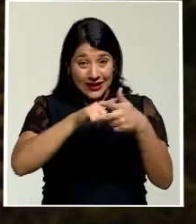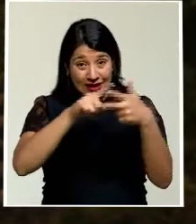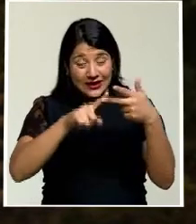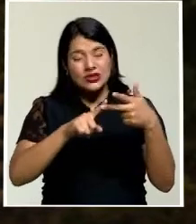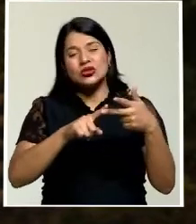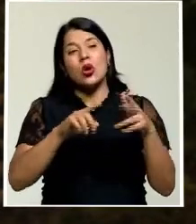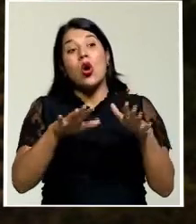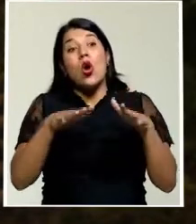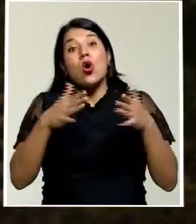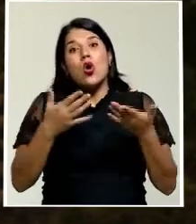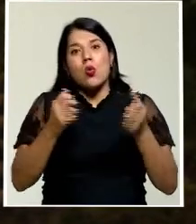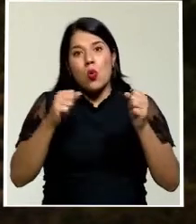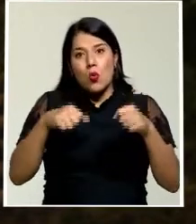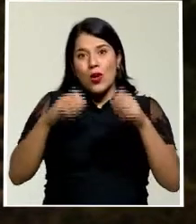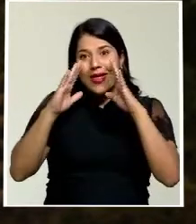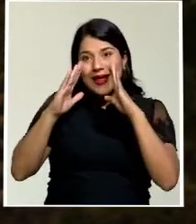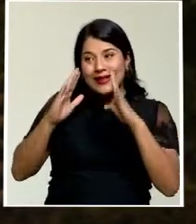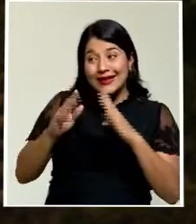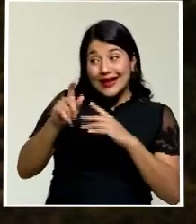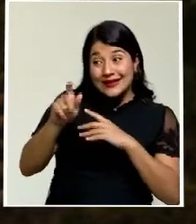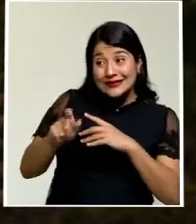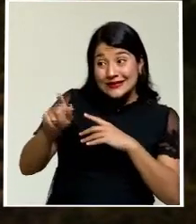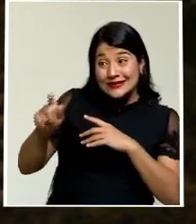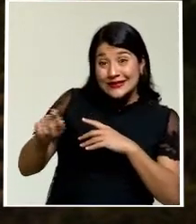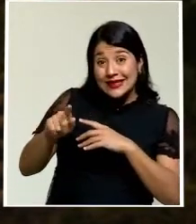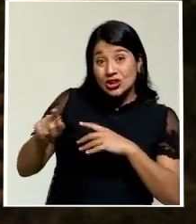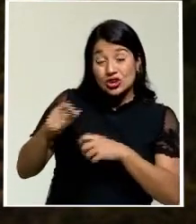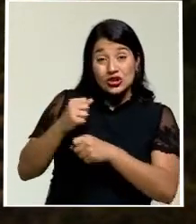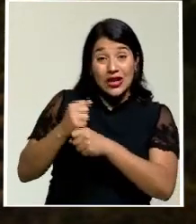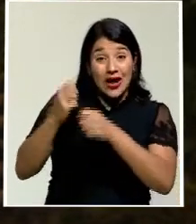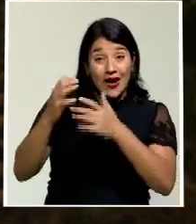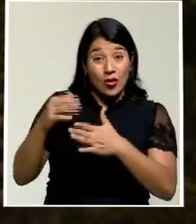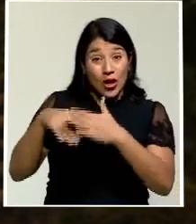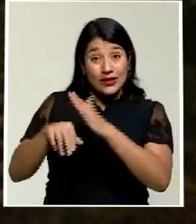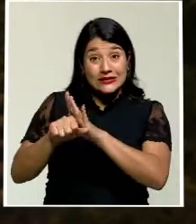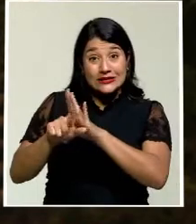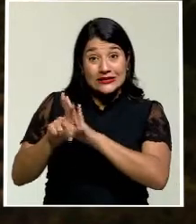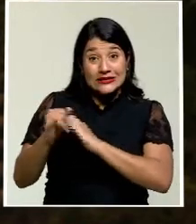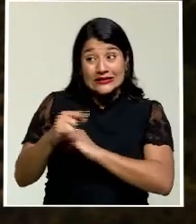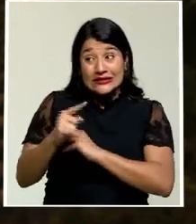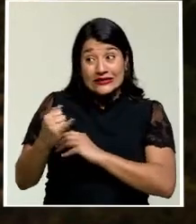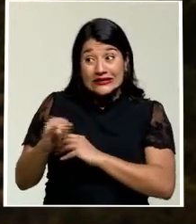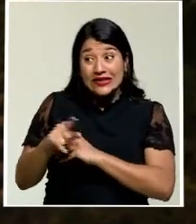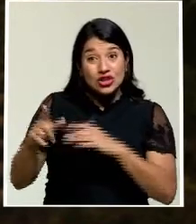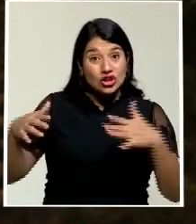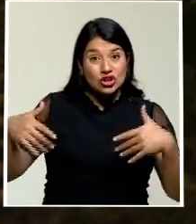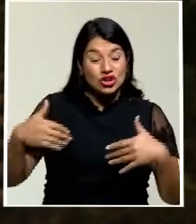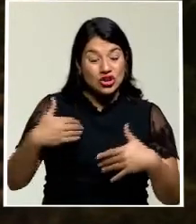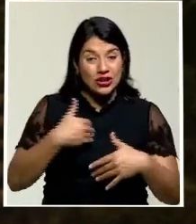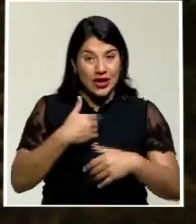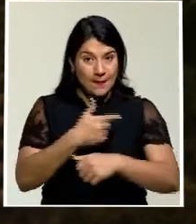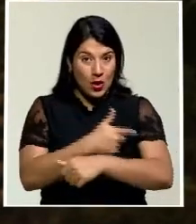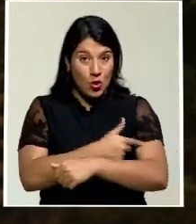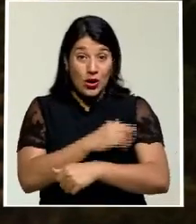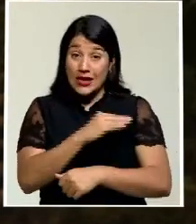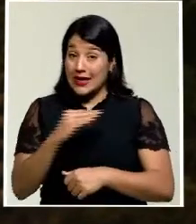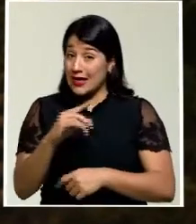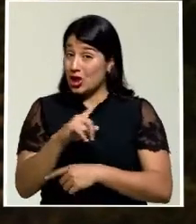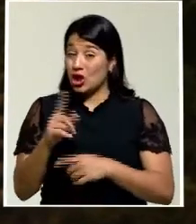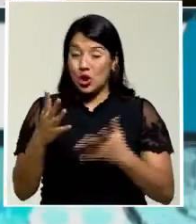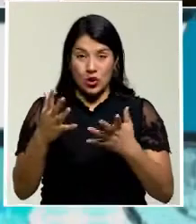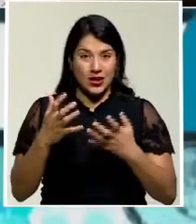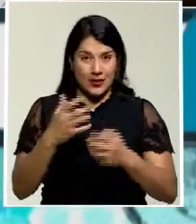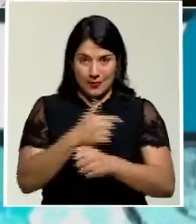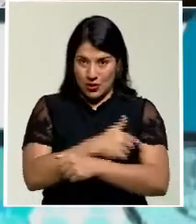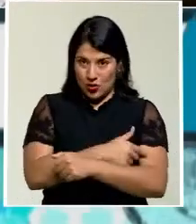con cada uno de los funcionarios y diputados que pues aún no se vacunan y que están pues con la negativa de